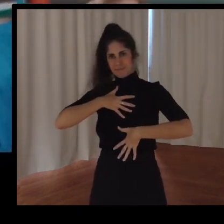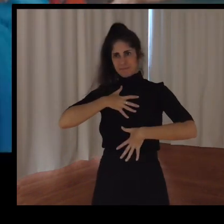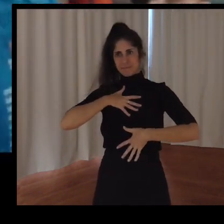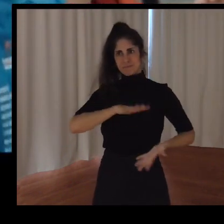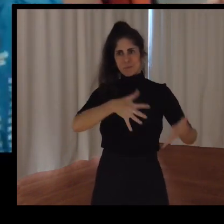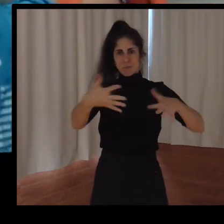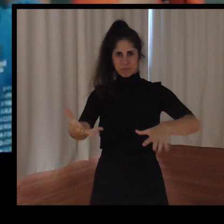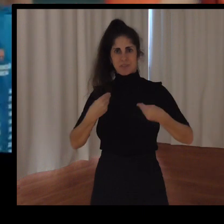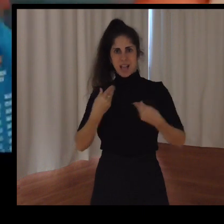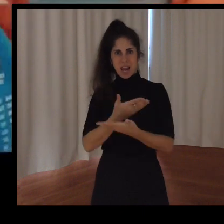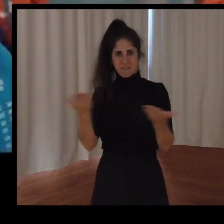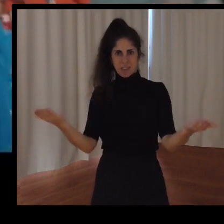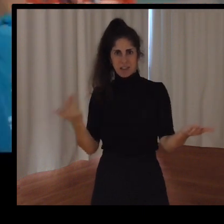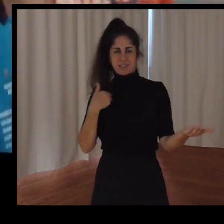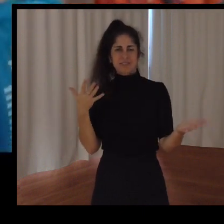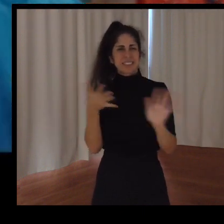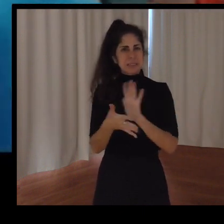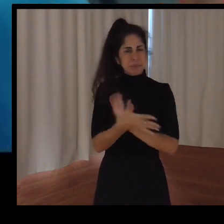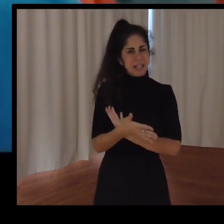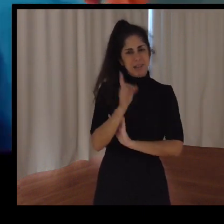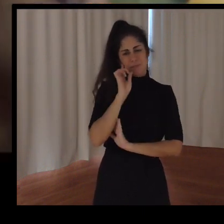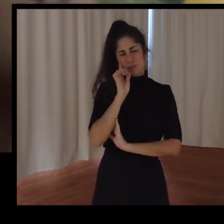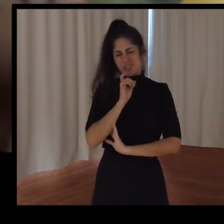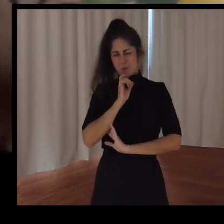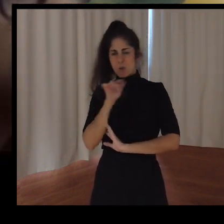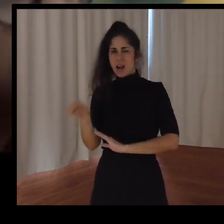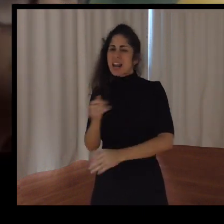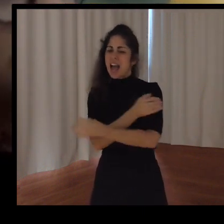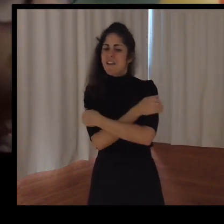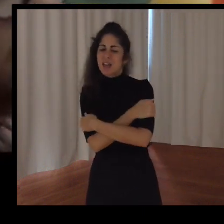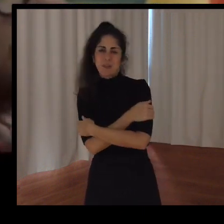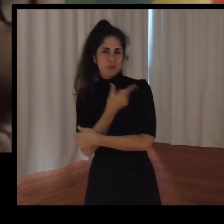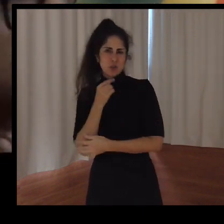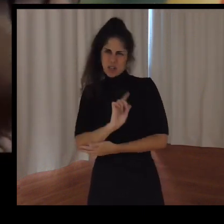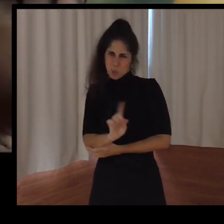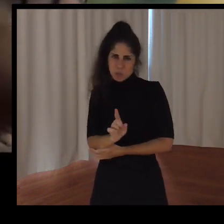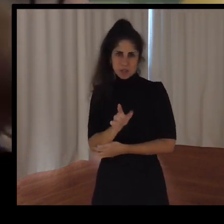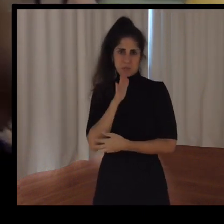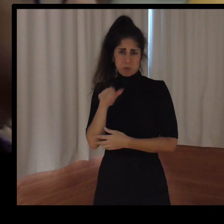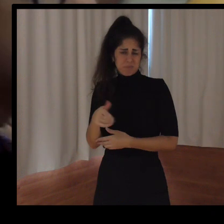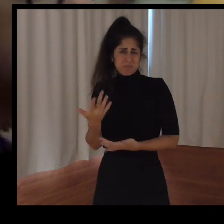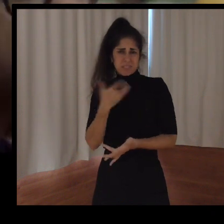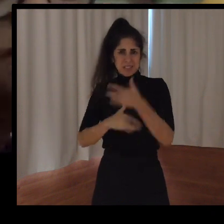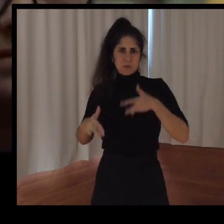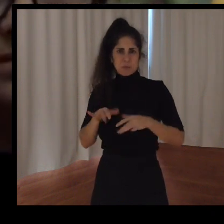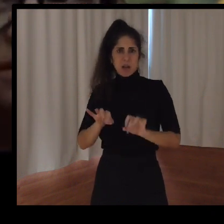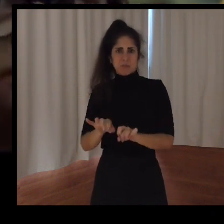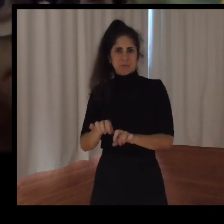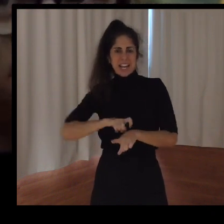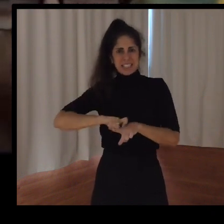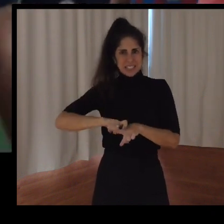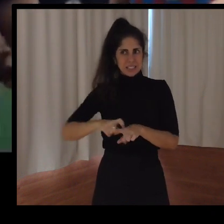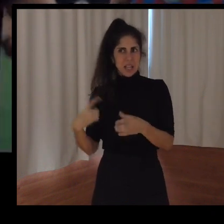A él no le gusta que le abrace, no le gusta, porque es uno de los síntomas del autismo, que les gusta estar un